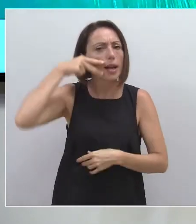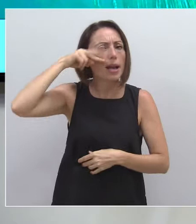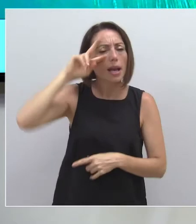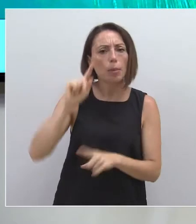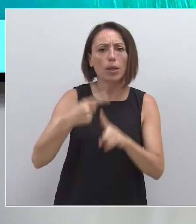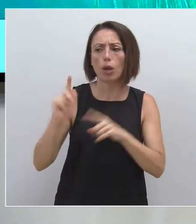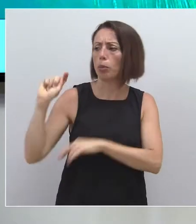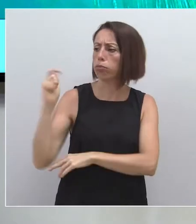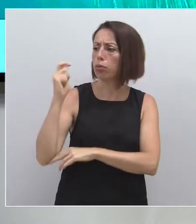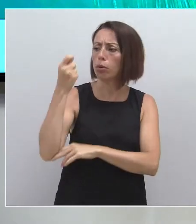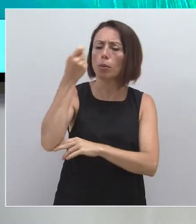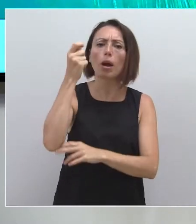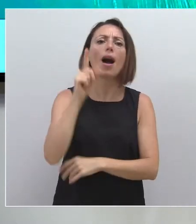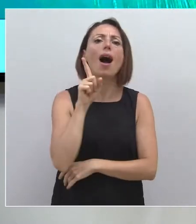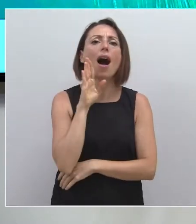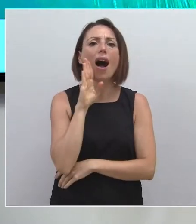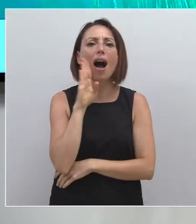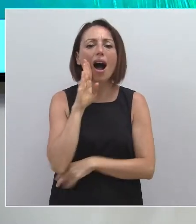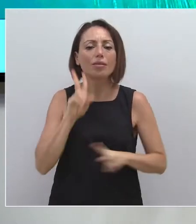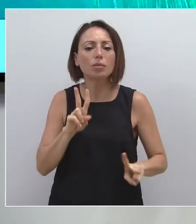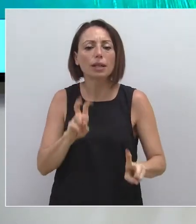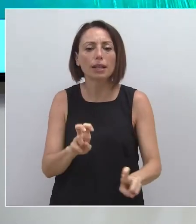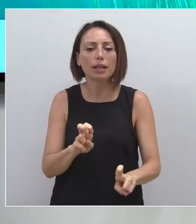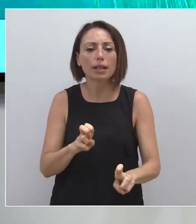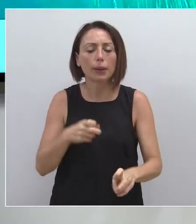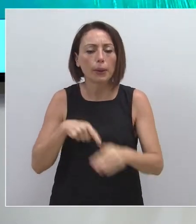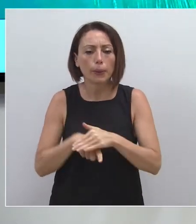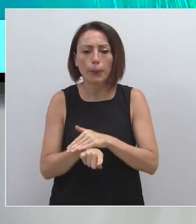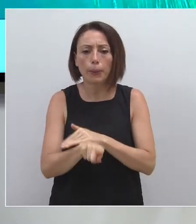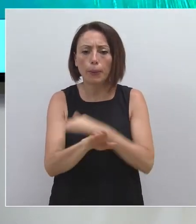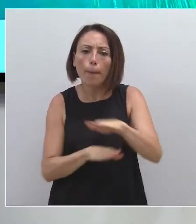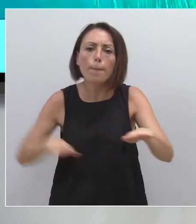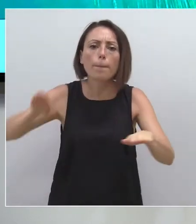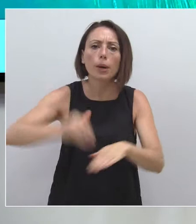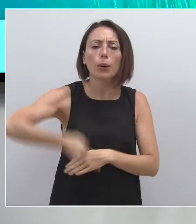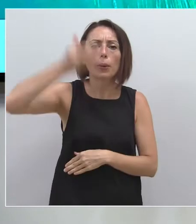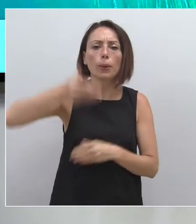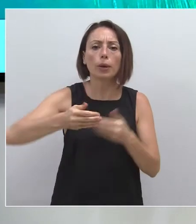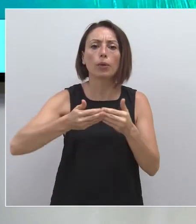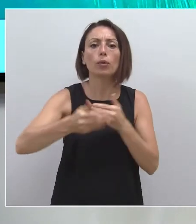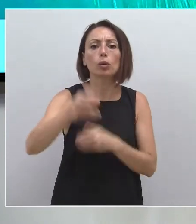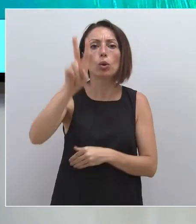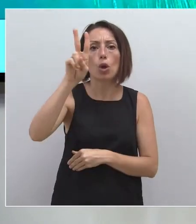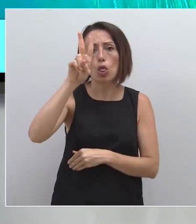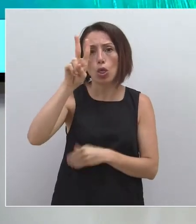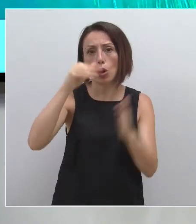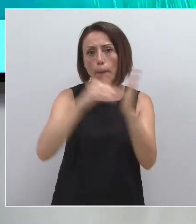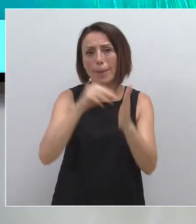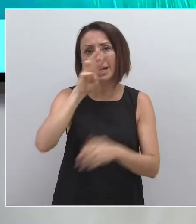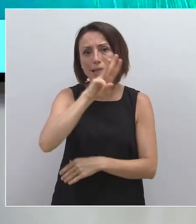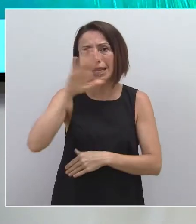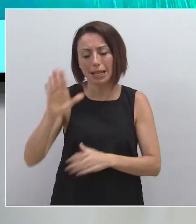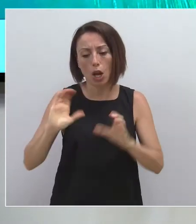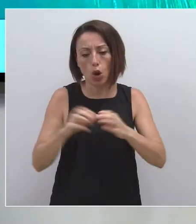logros conseguidos. Como he dicho, al inicio se trata de un avance fundamental para que en 2035 la comunidad siga